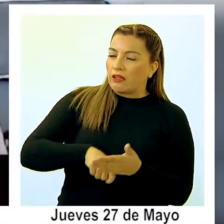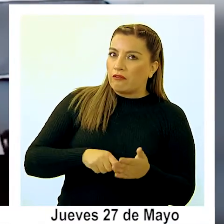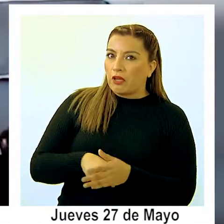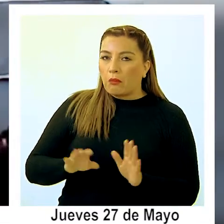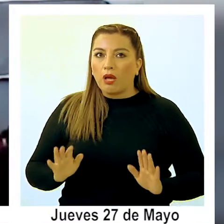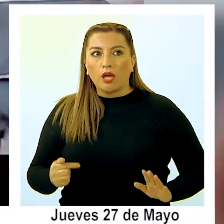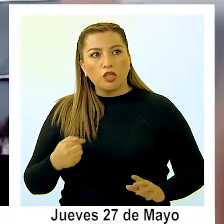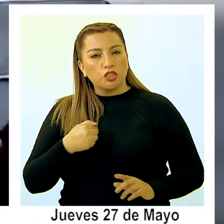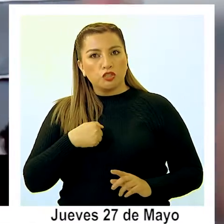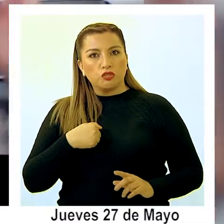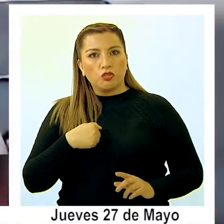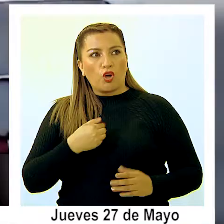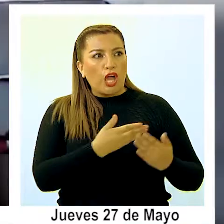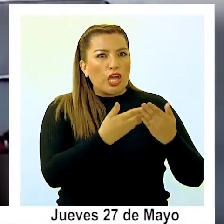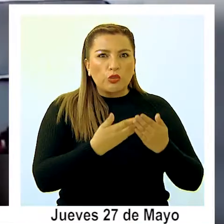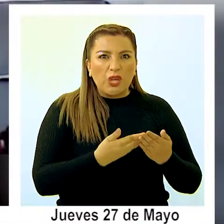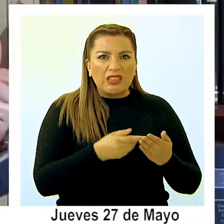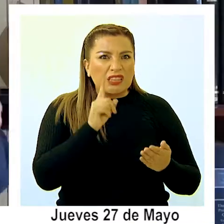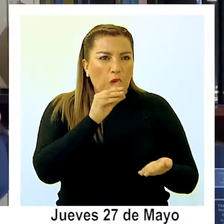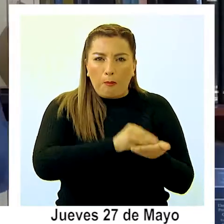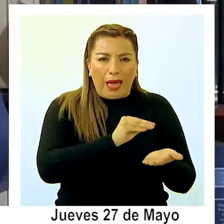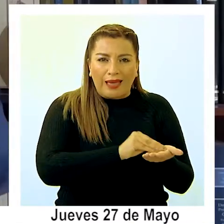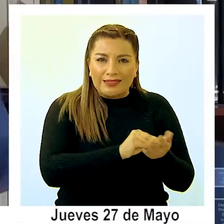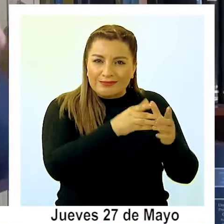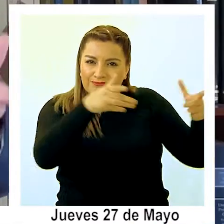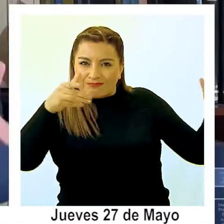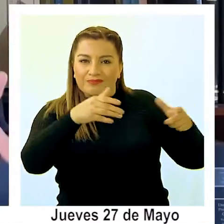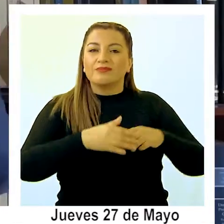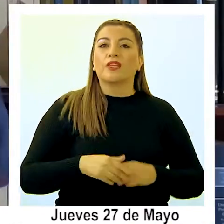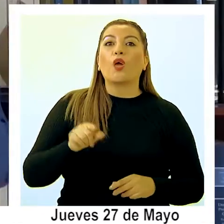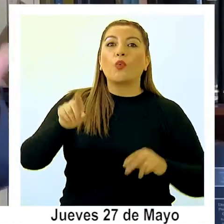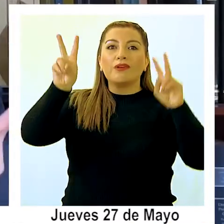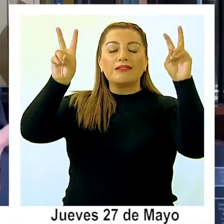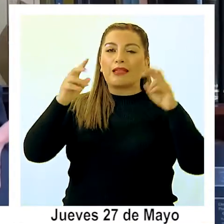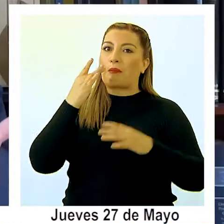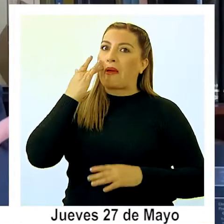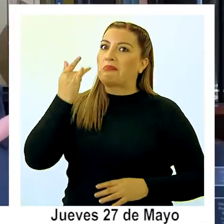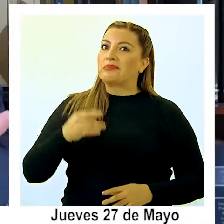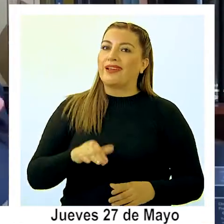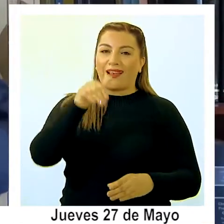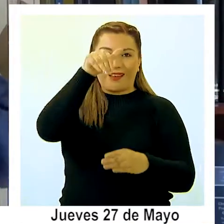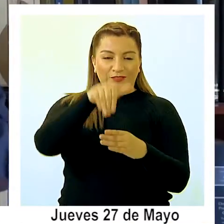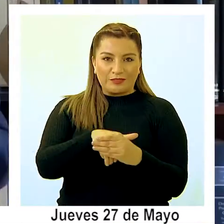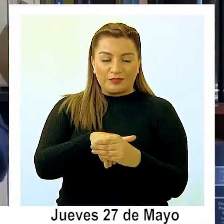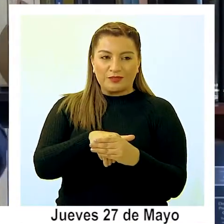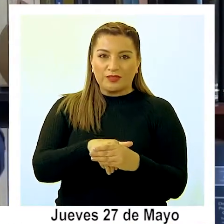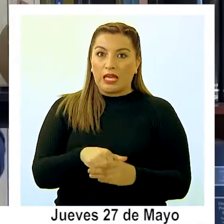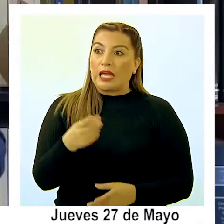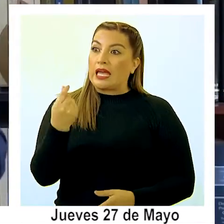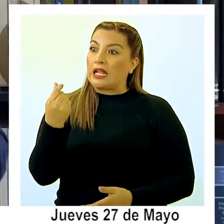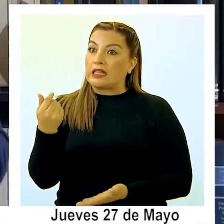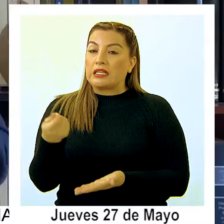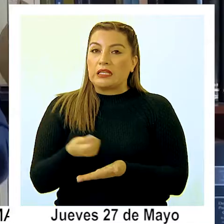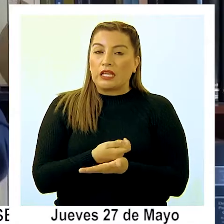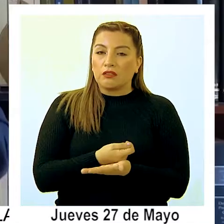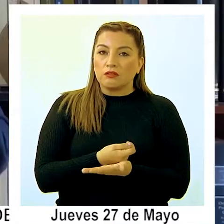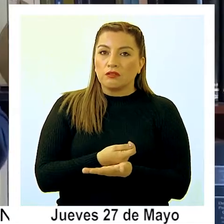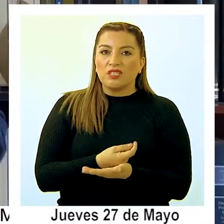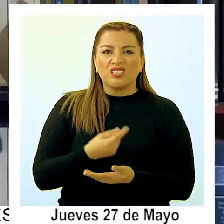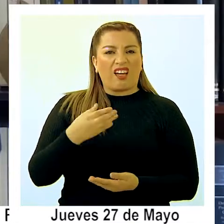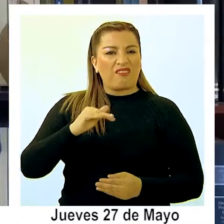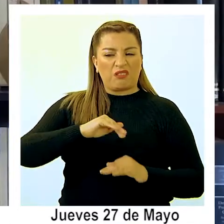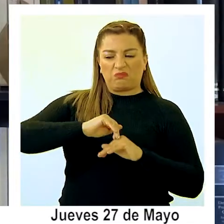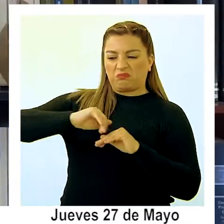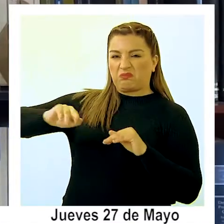firmas y yo de alumno tengo mucho más que eso. Un aspecto sorprendente de esta elección fue que el dinero pasó a un segundo